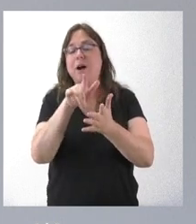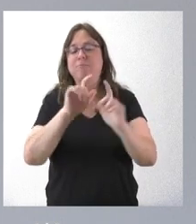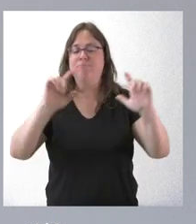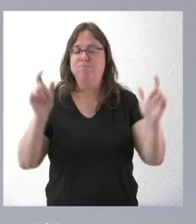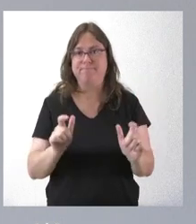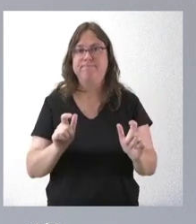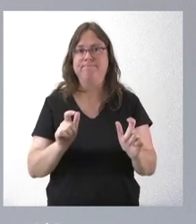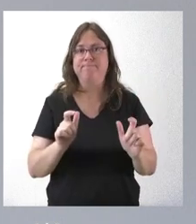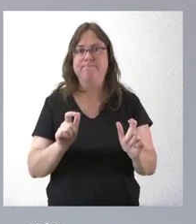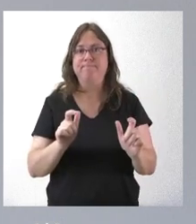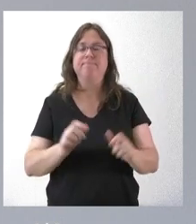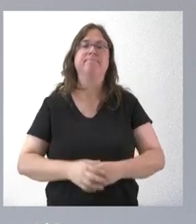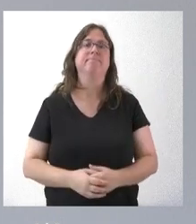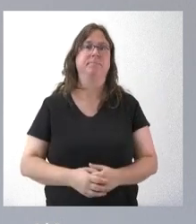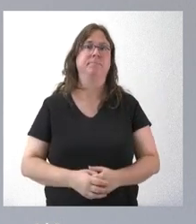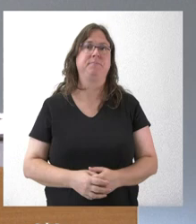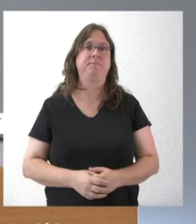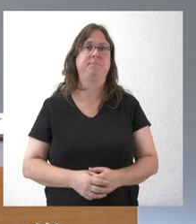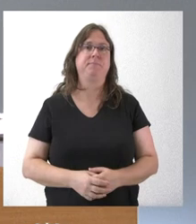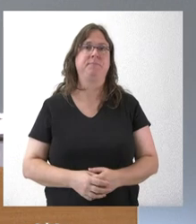clara de la disminución de esos contagios.